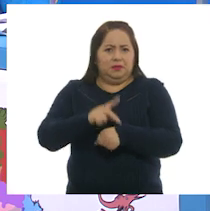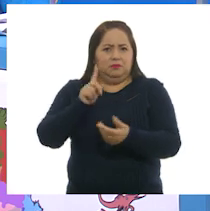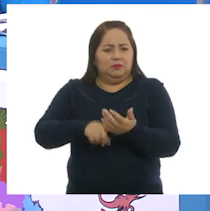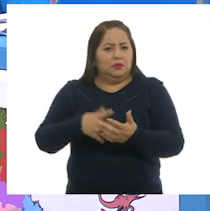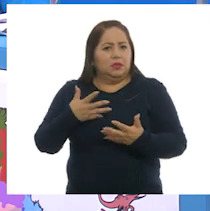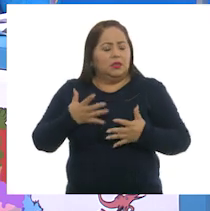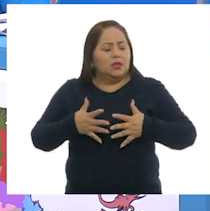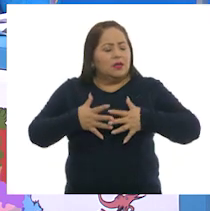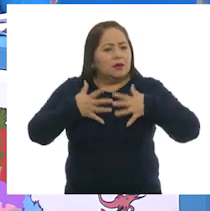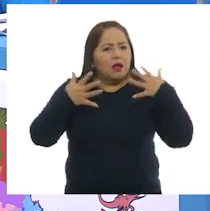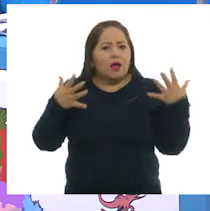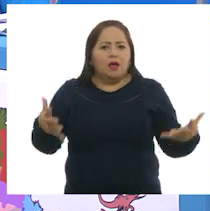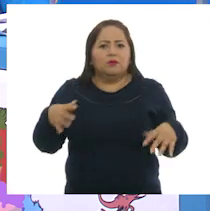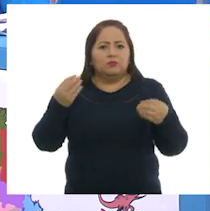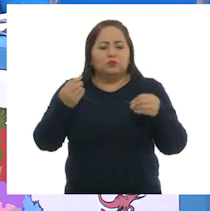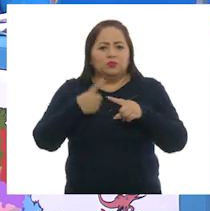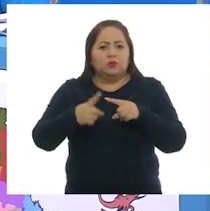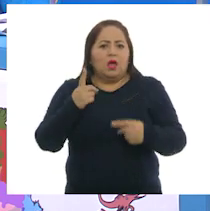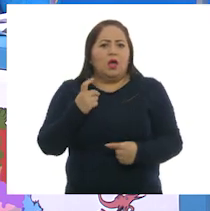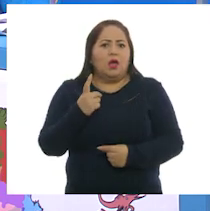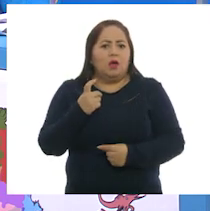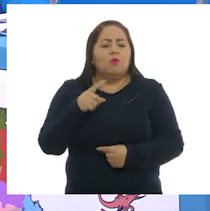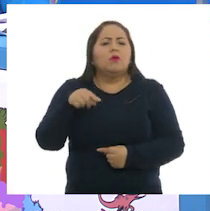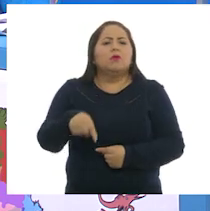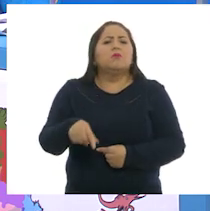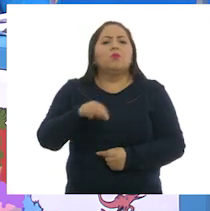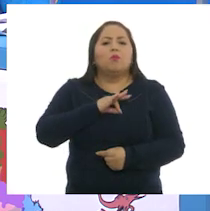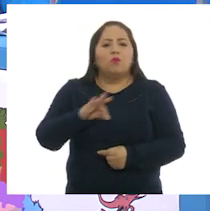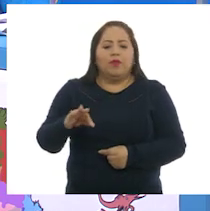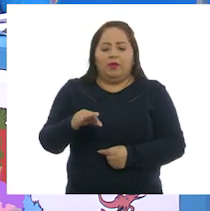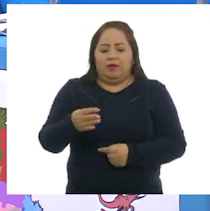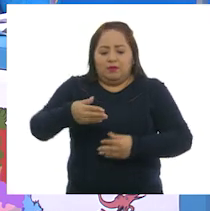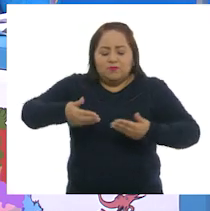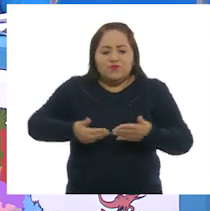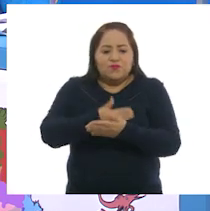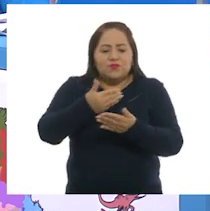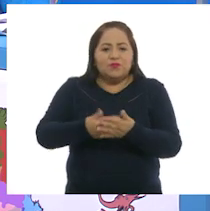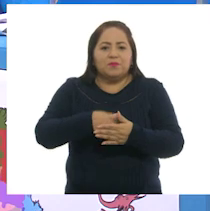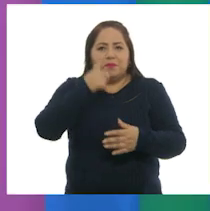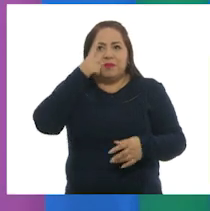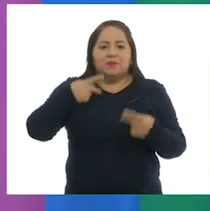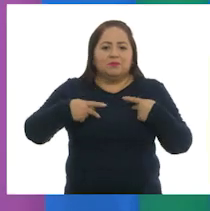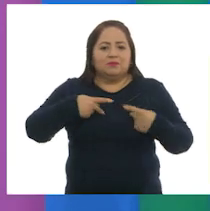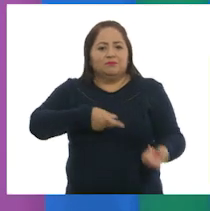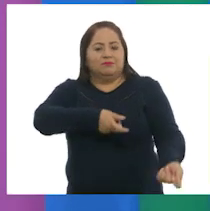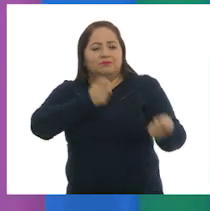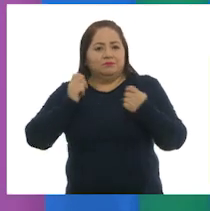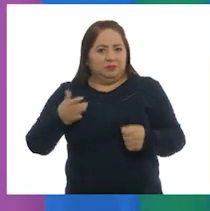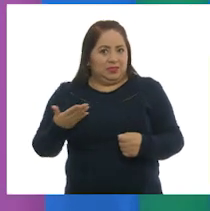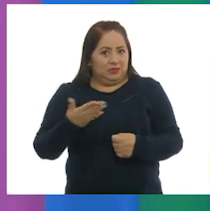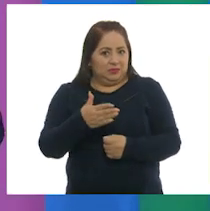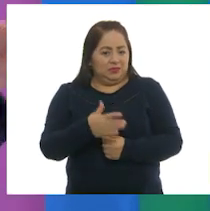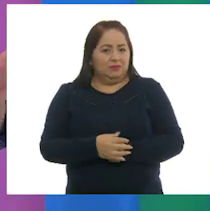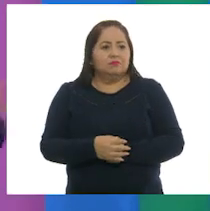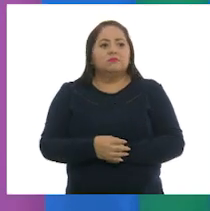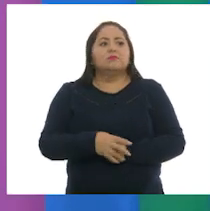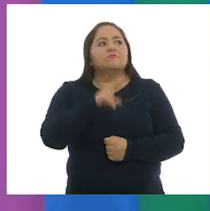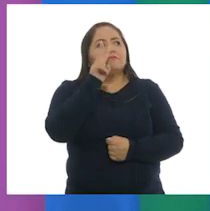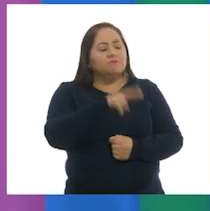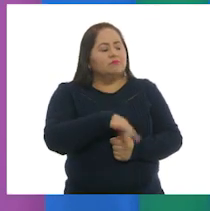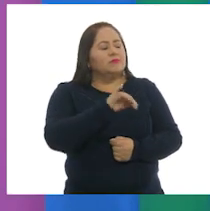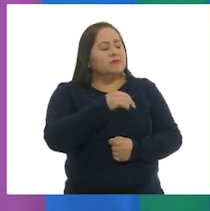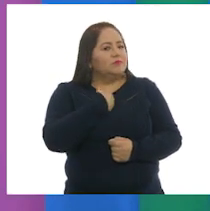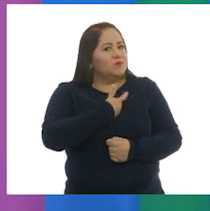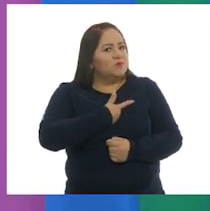gran cantidad de cuerpos de agua que permiten el desarrollo de la actividad pesquera? Sí maestra, y estoy fascinada.